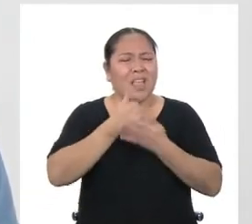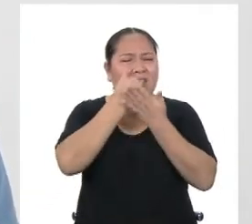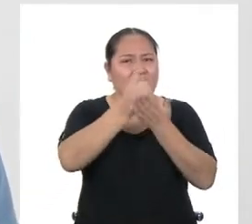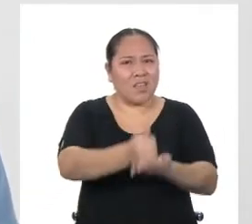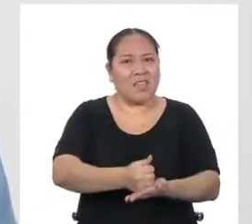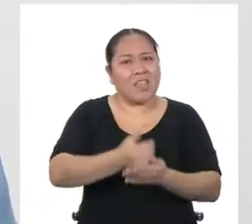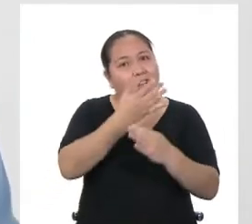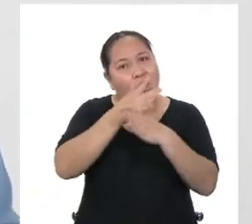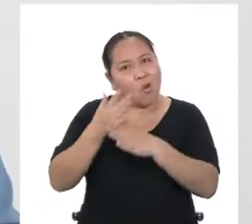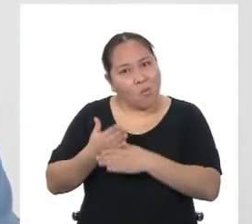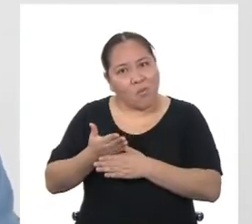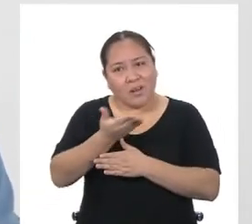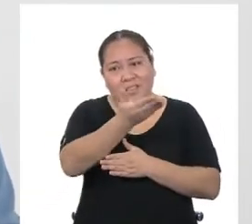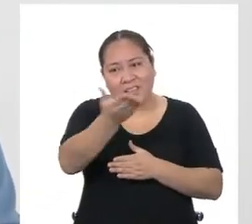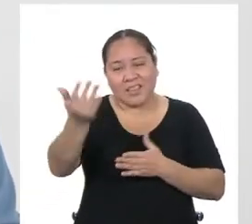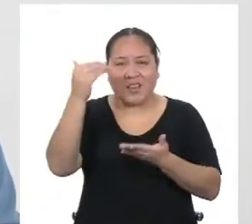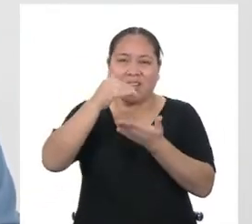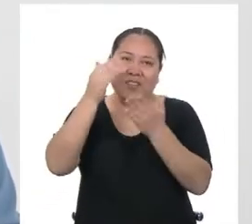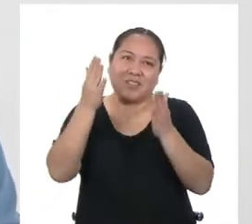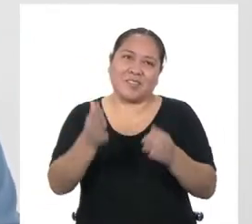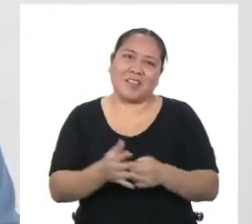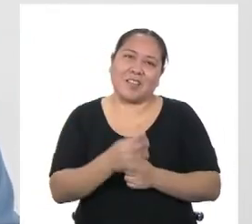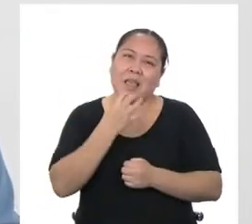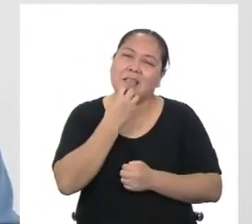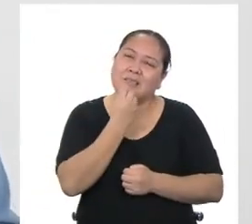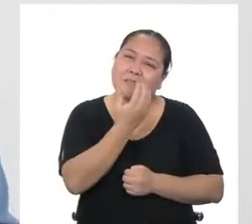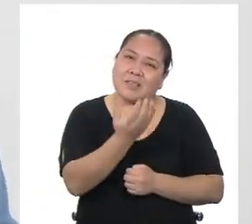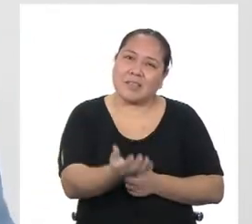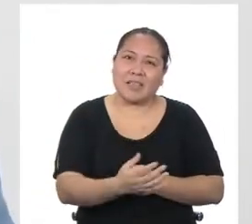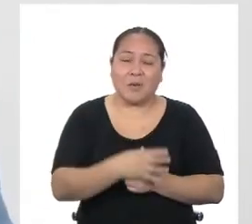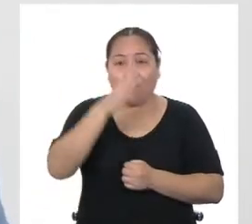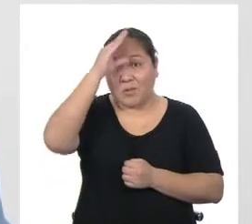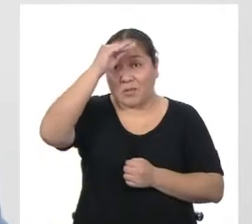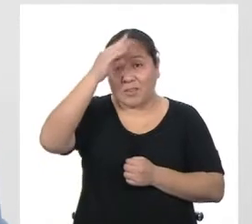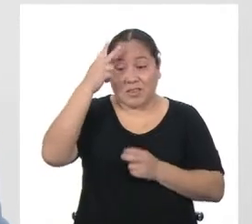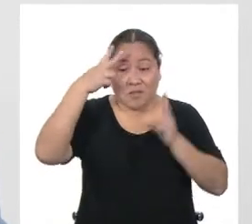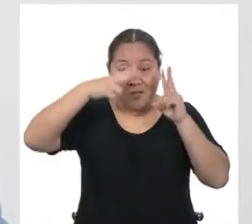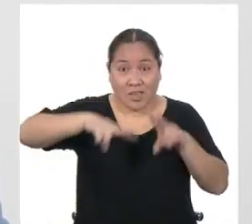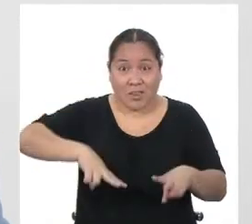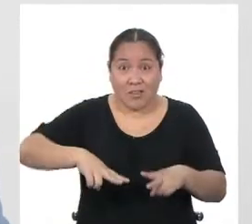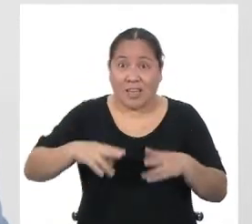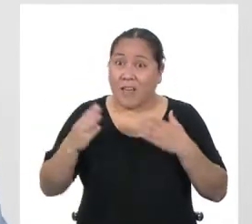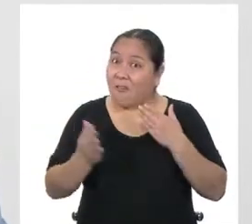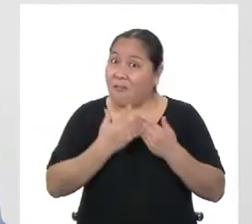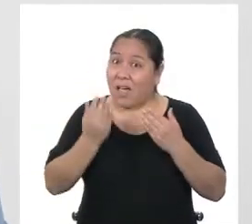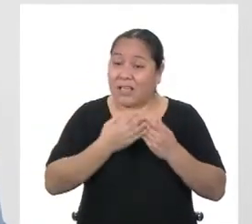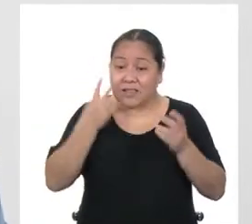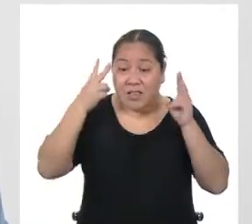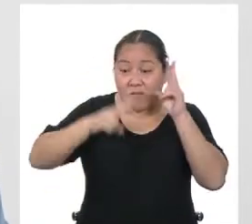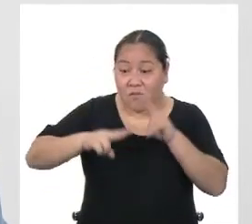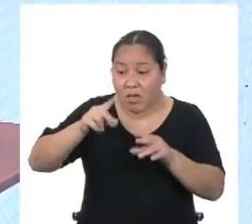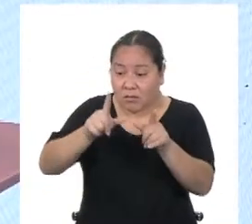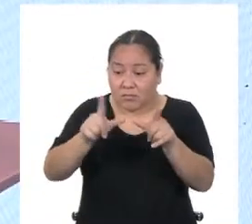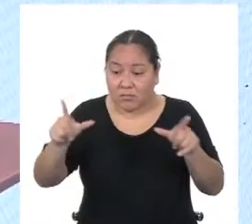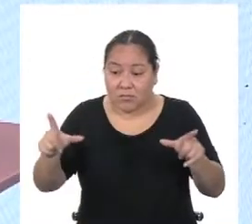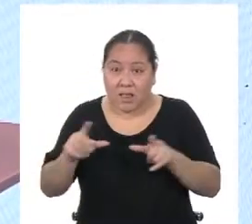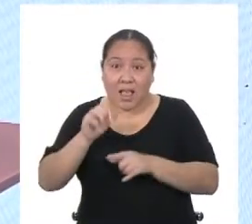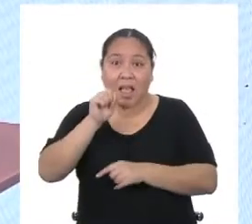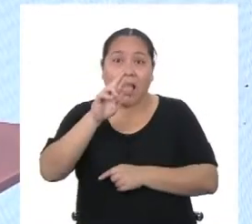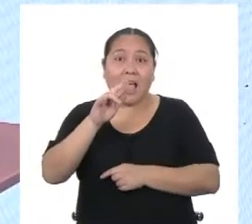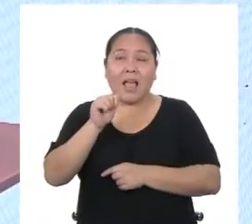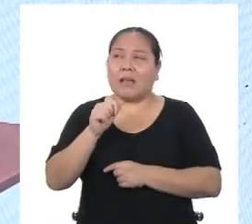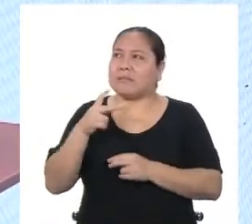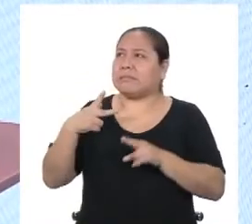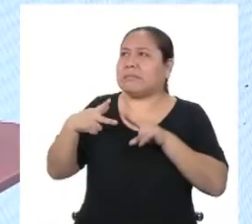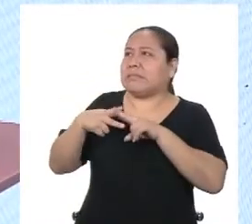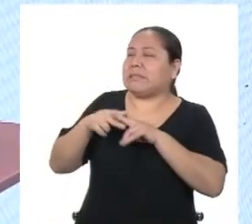estudiantes a quienes extraño tanto. Chicas y chicos, ¿ya vieron lo sencillo que es calcular el área de las figuras geométricas? Disculpa